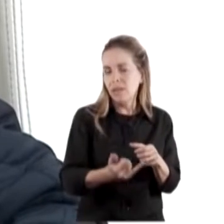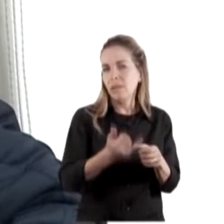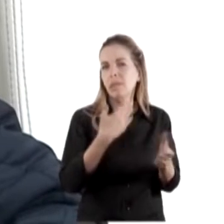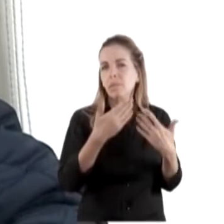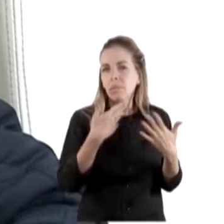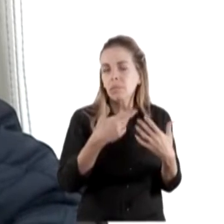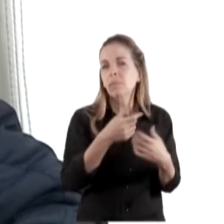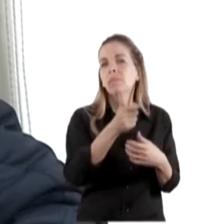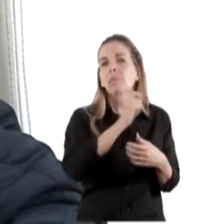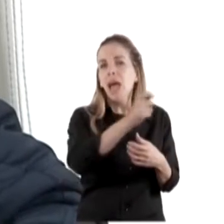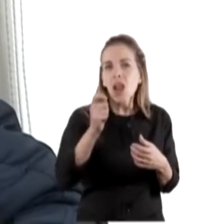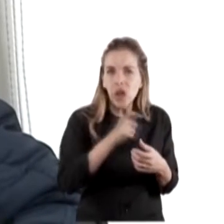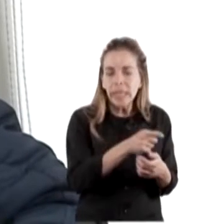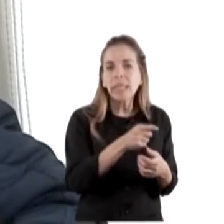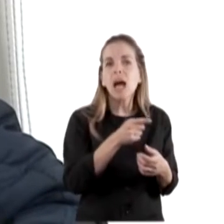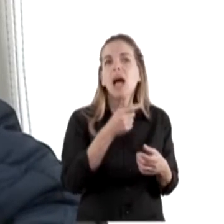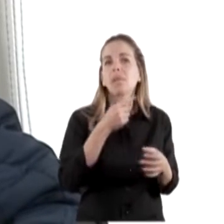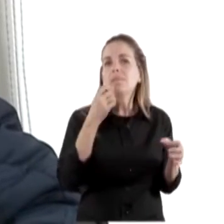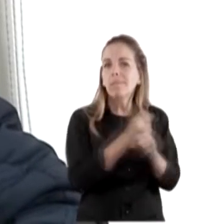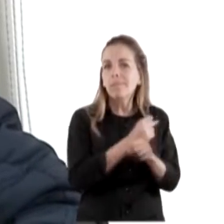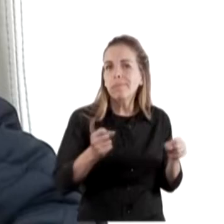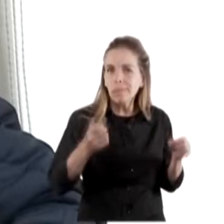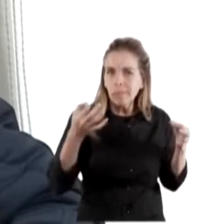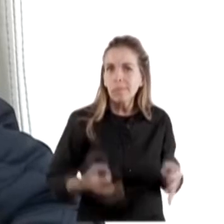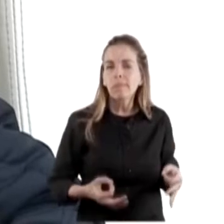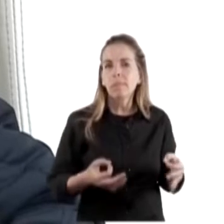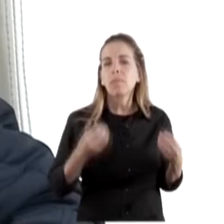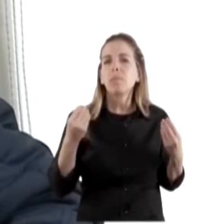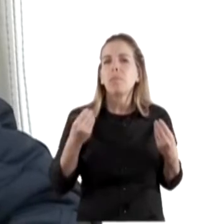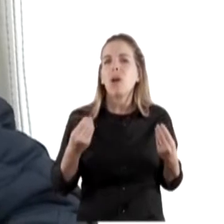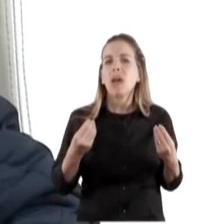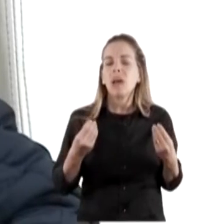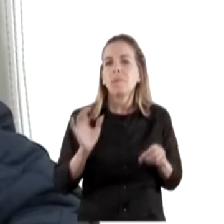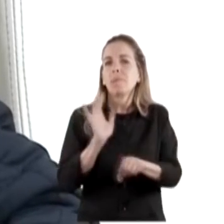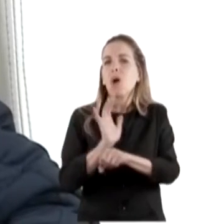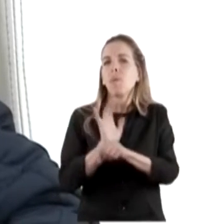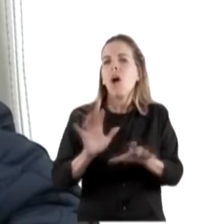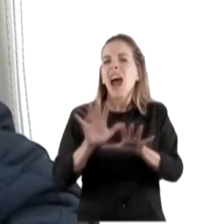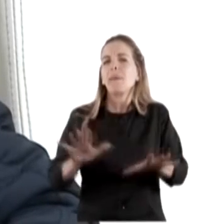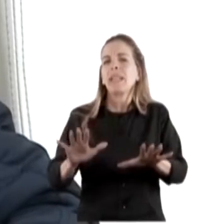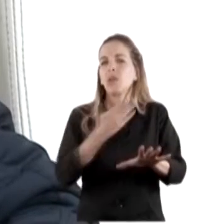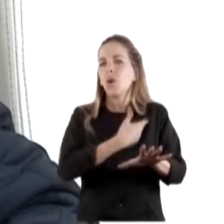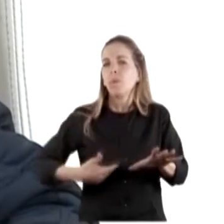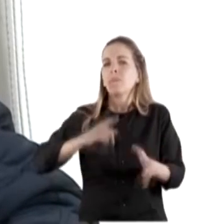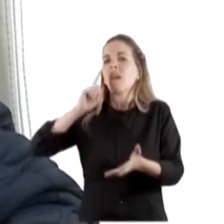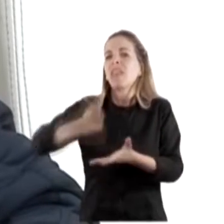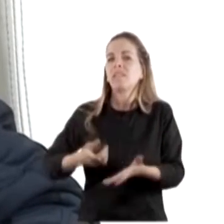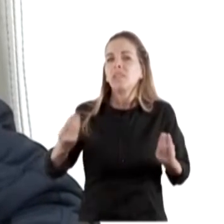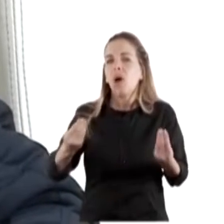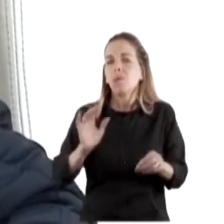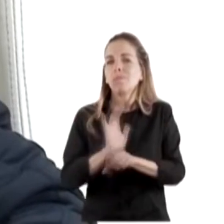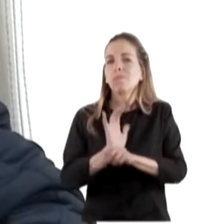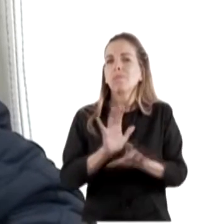de los días jueves, confirmó este dato. ¿A qué se debe esta especie de marcha atrás? Para denominarla de alguna manera.